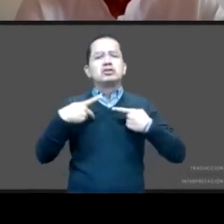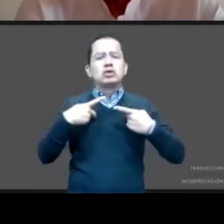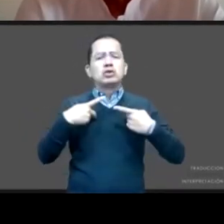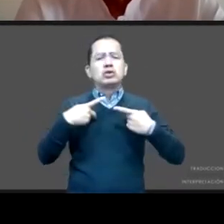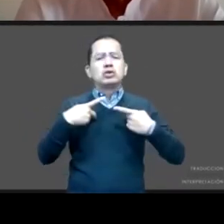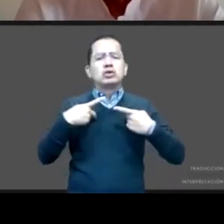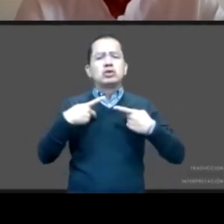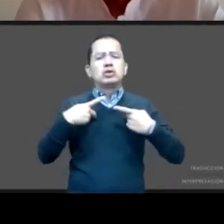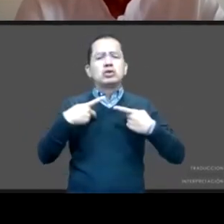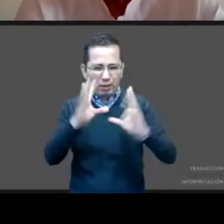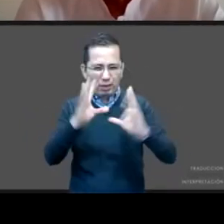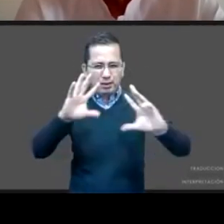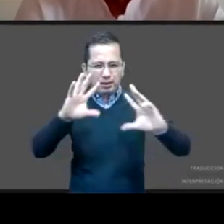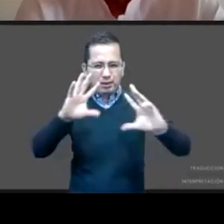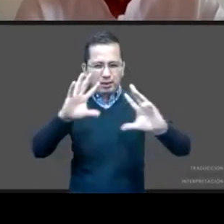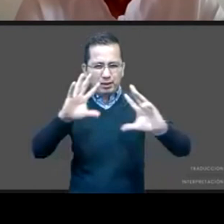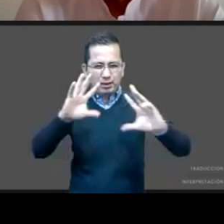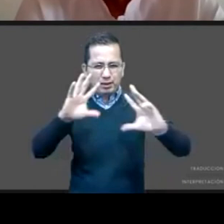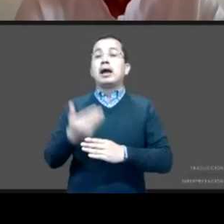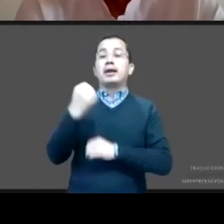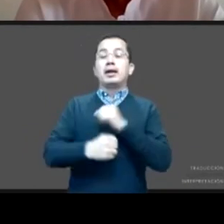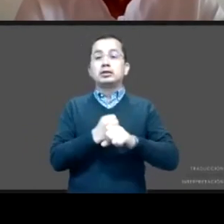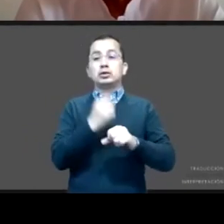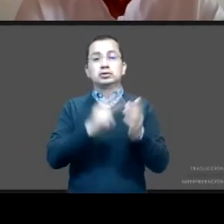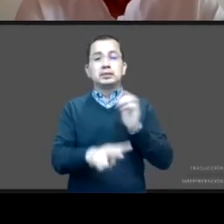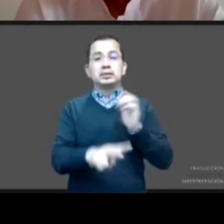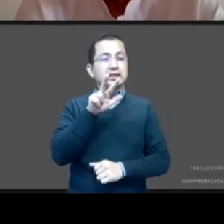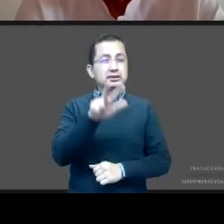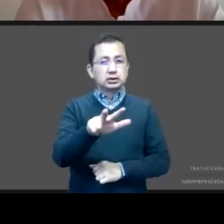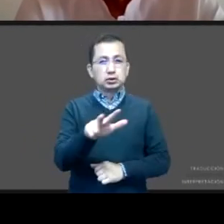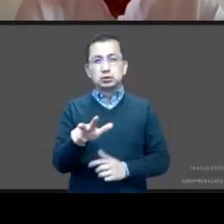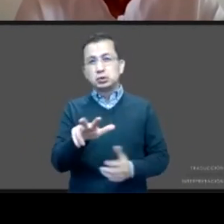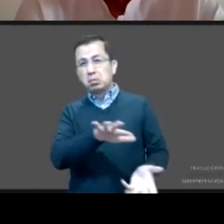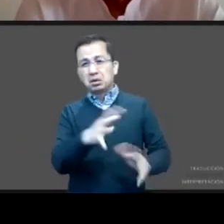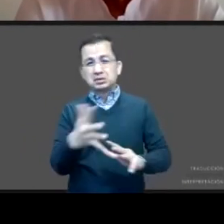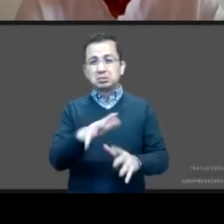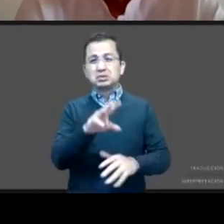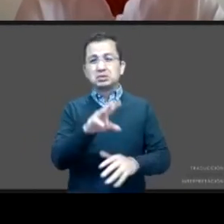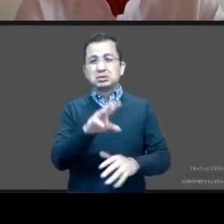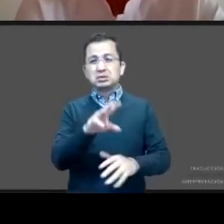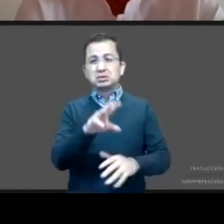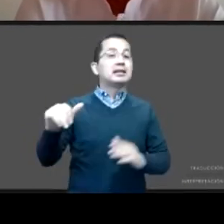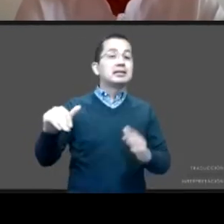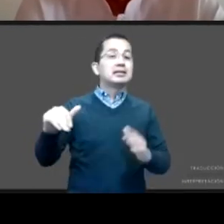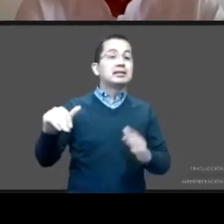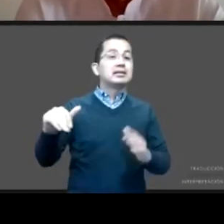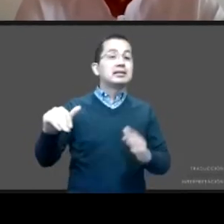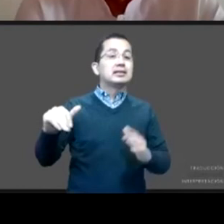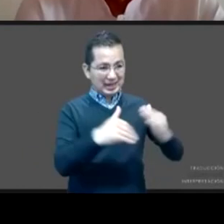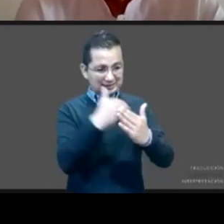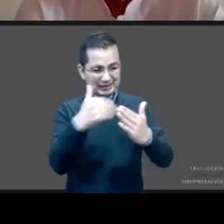muestran un registro de cerca de 360 mil nacimientos en madres menores de 20